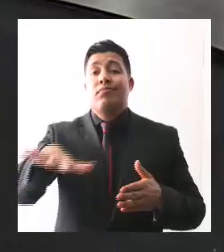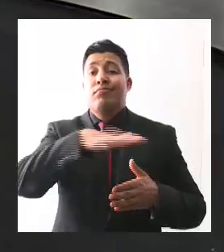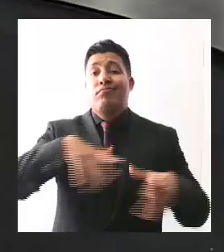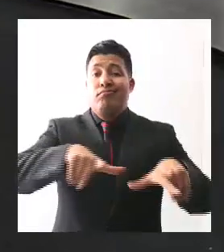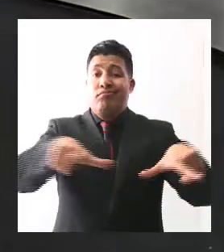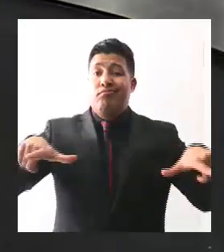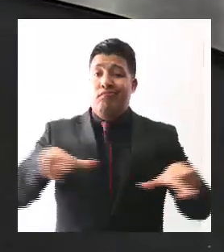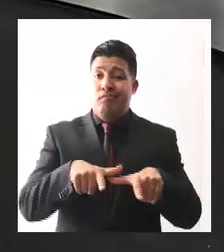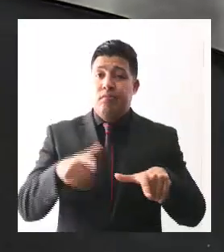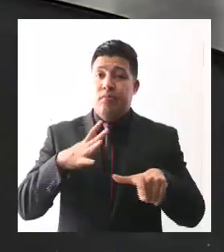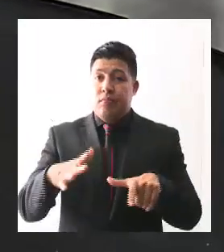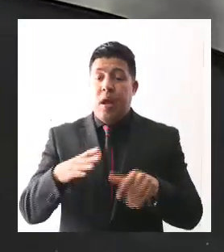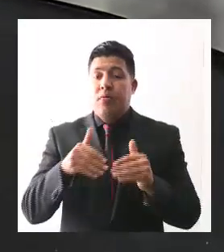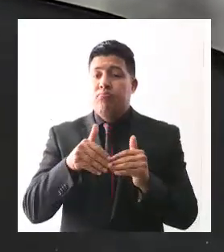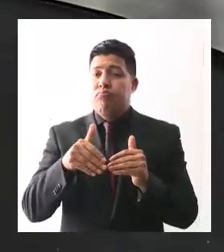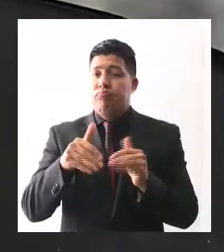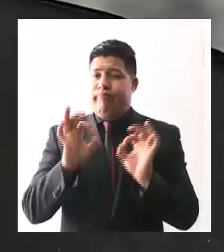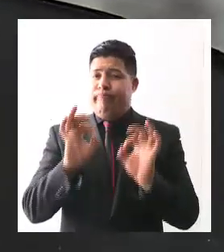% las tres.